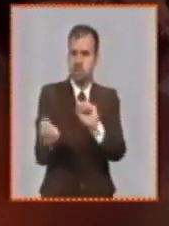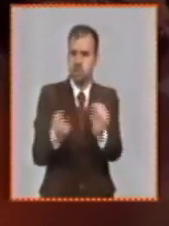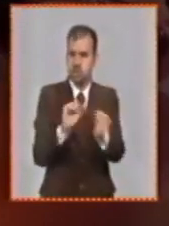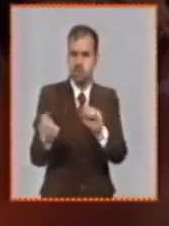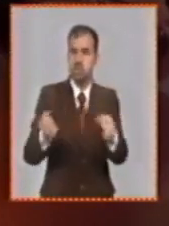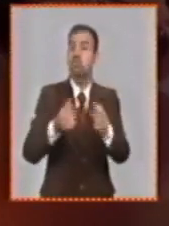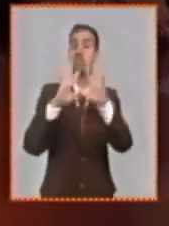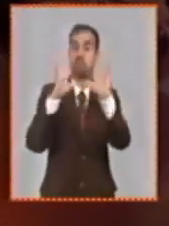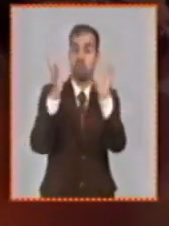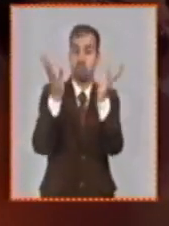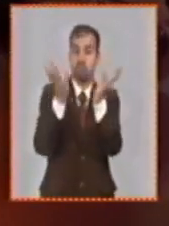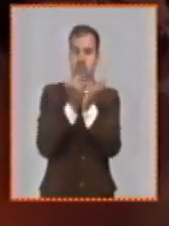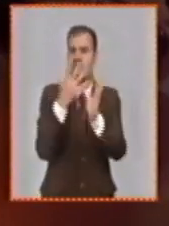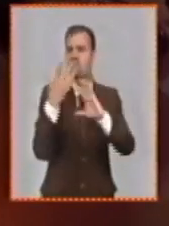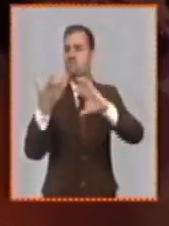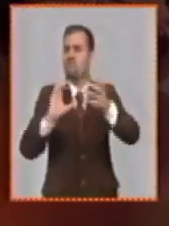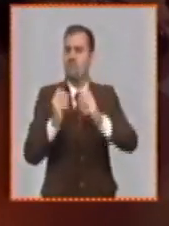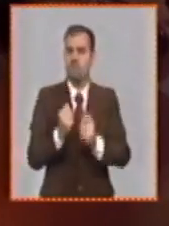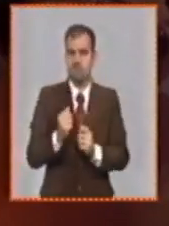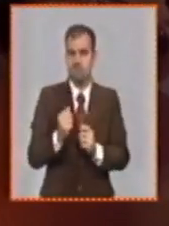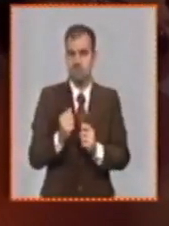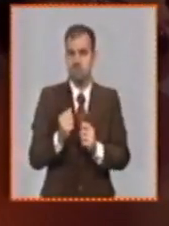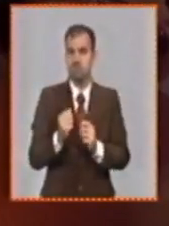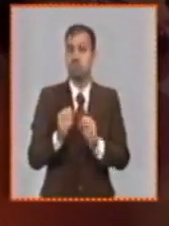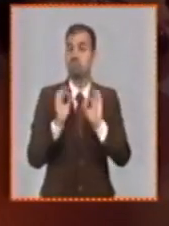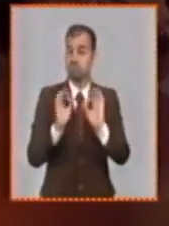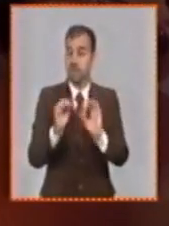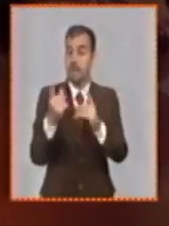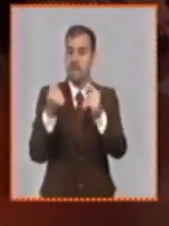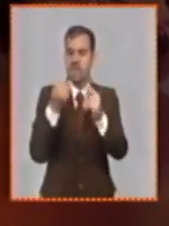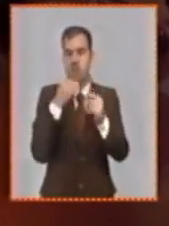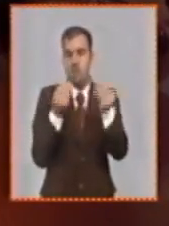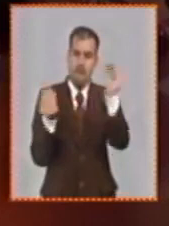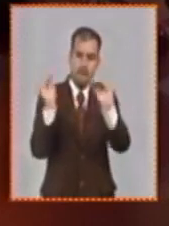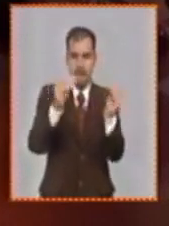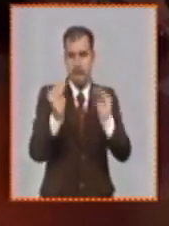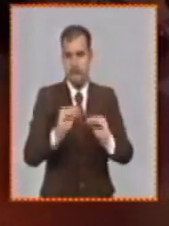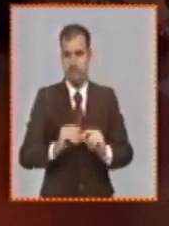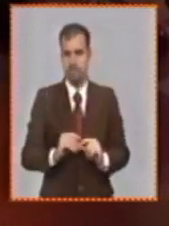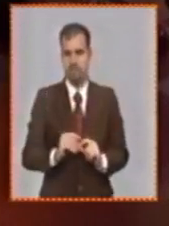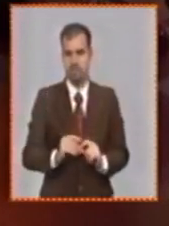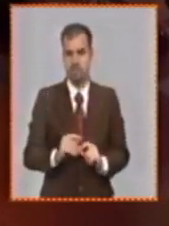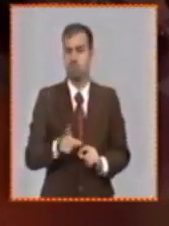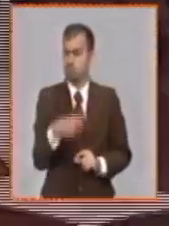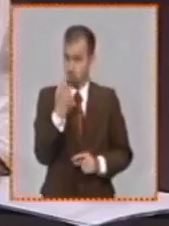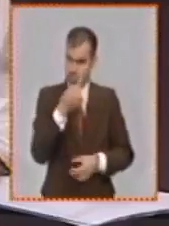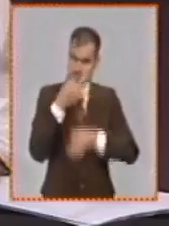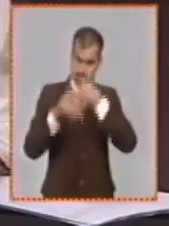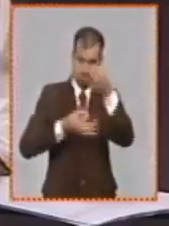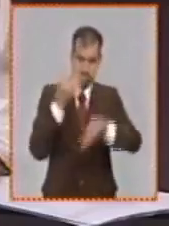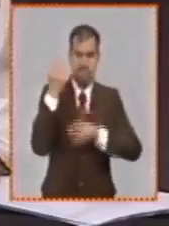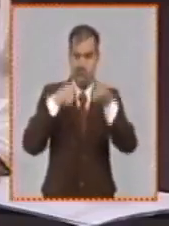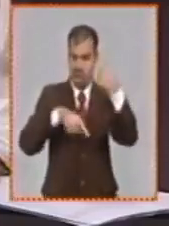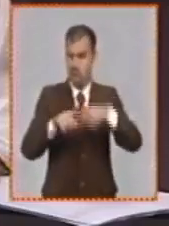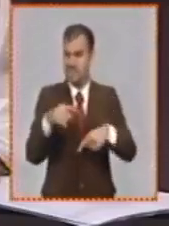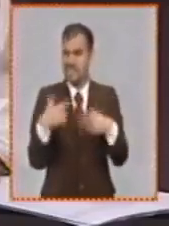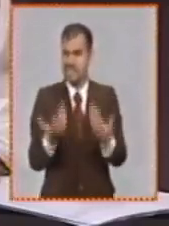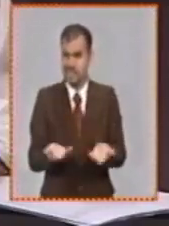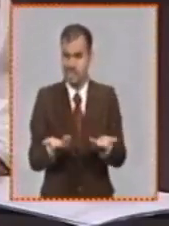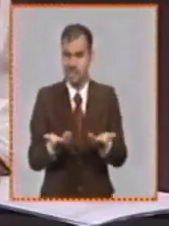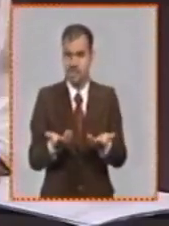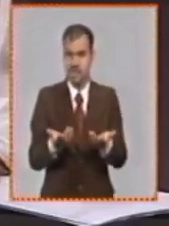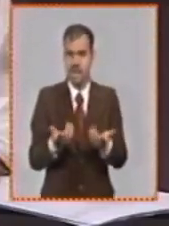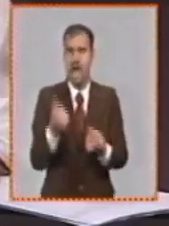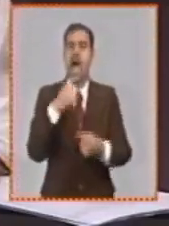actualizar en lo que corresponda las metodologías de formación de estos precios nosotros queríamos compartir también en este espacio algunas